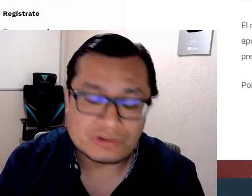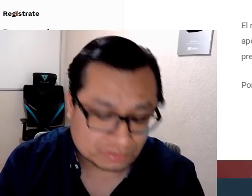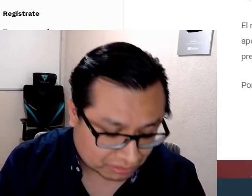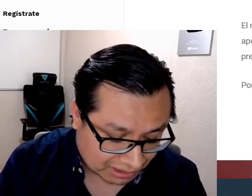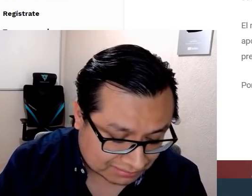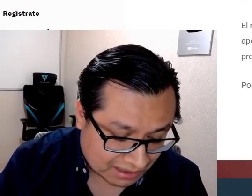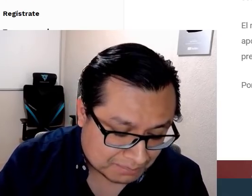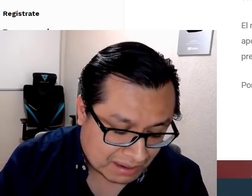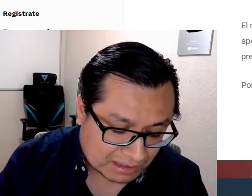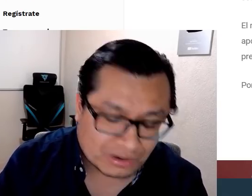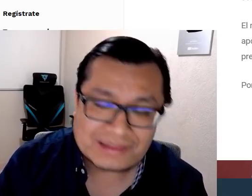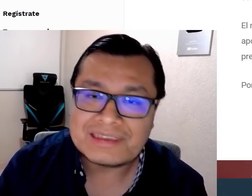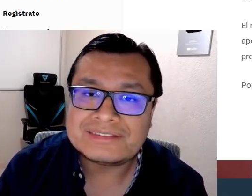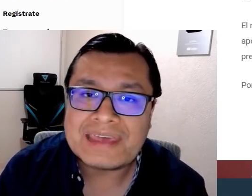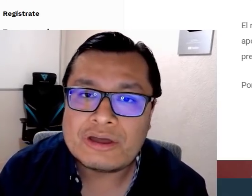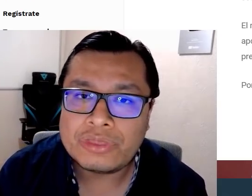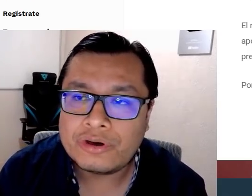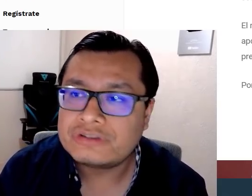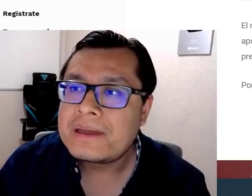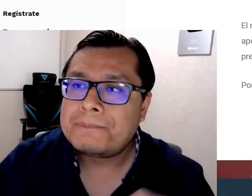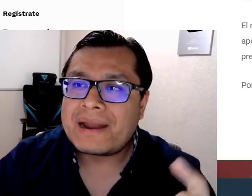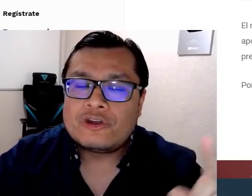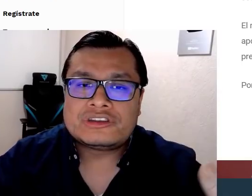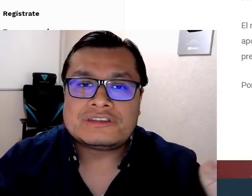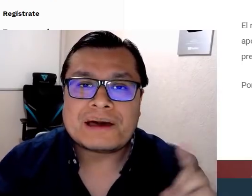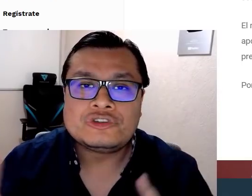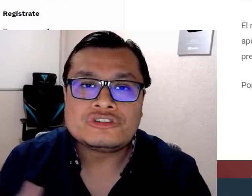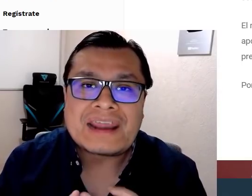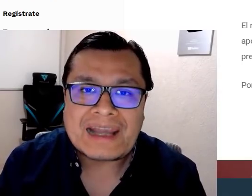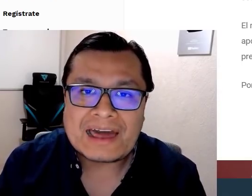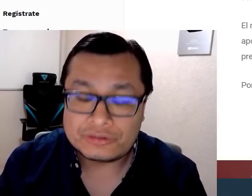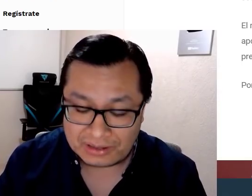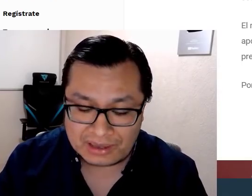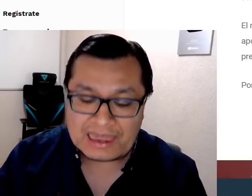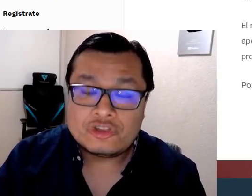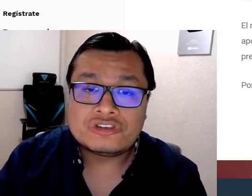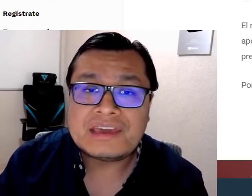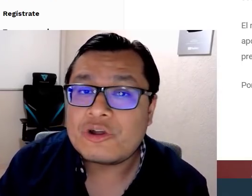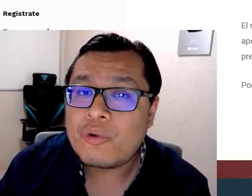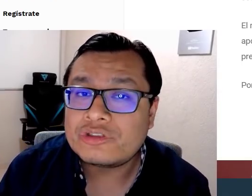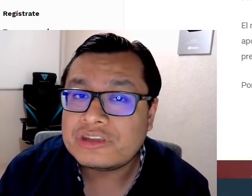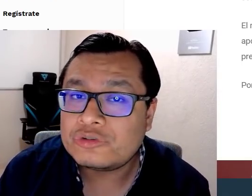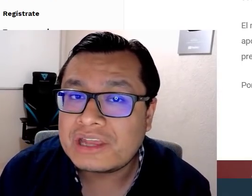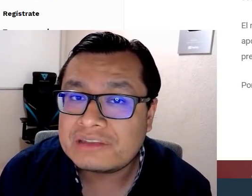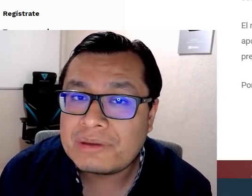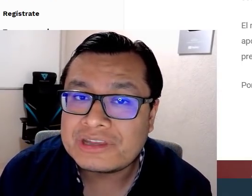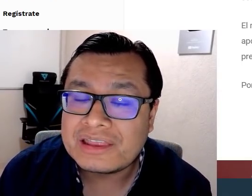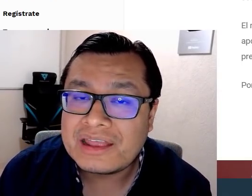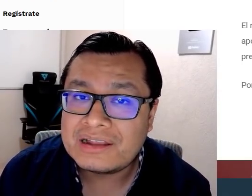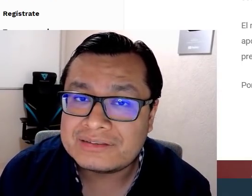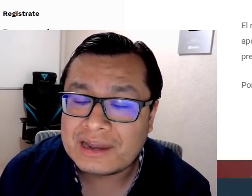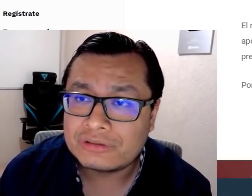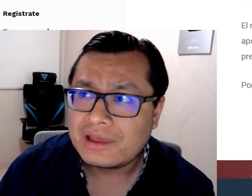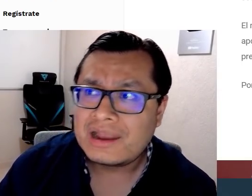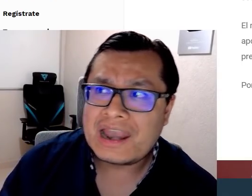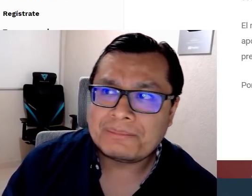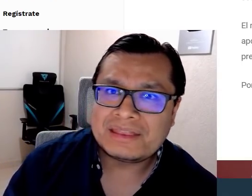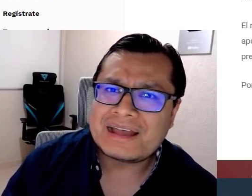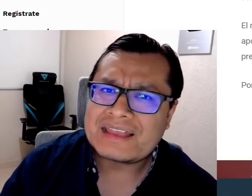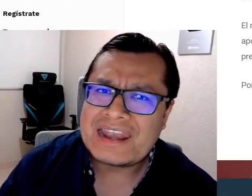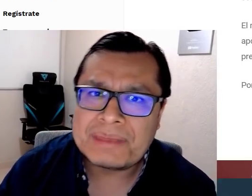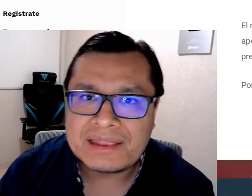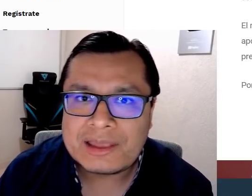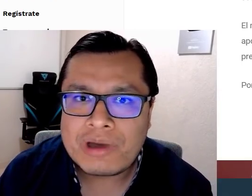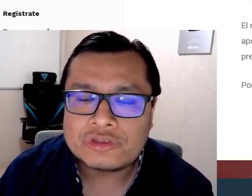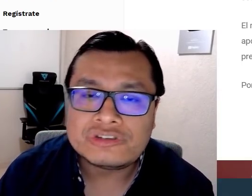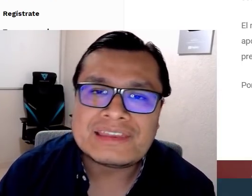dicho la mayoría de los doctores, medidores de CO2 para los espacios cerrados. Que nos digan cuántos estudiantes vamos a tener en el salón. La